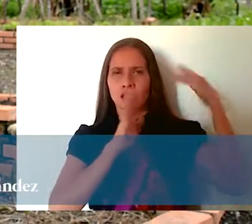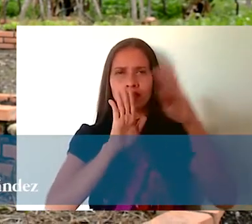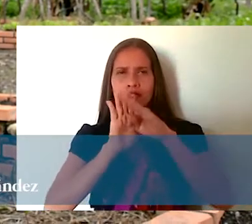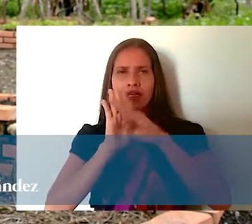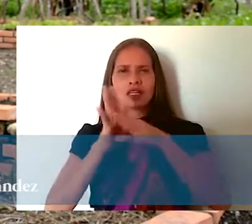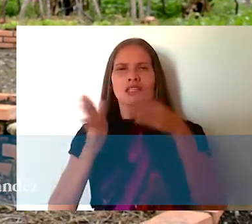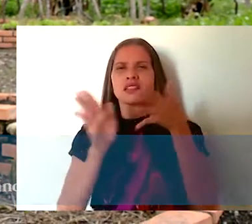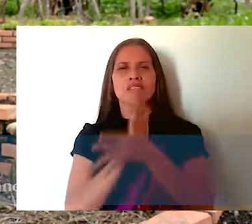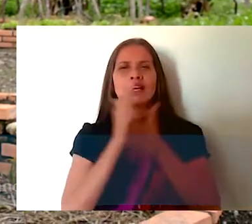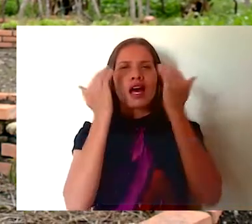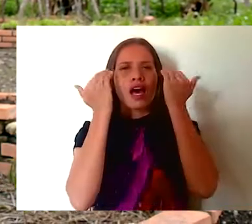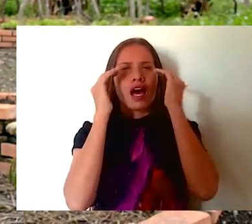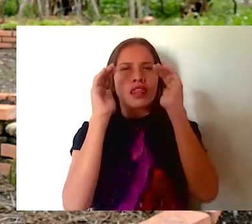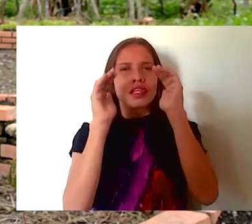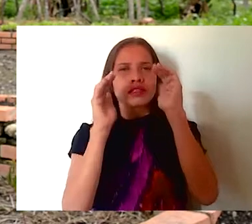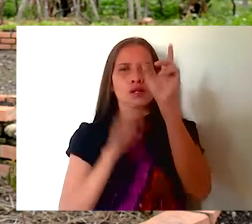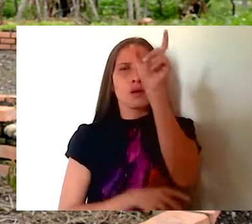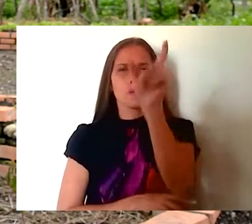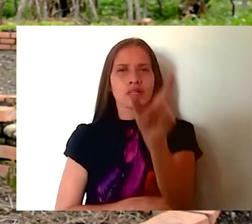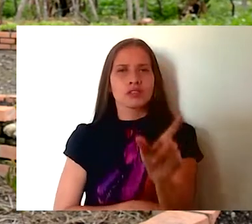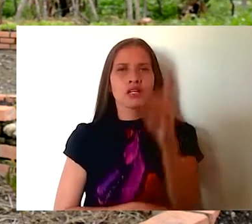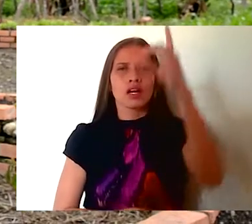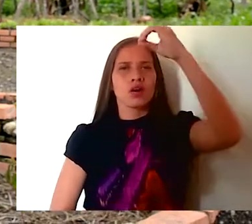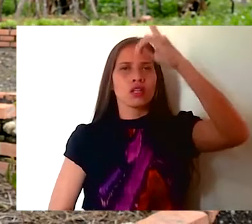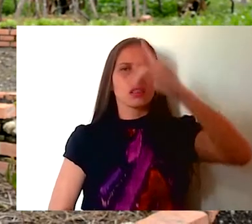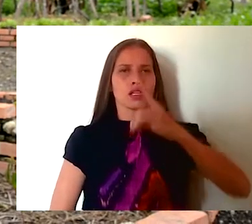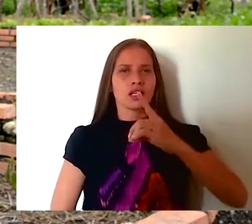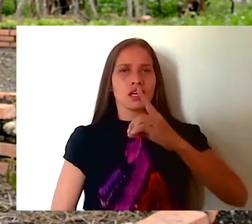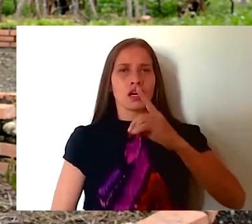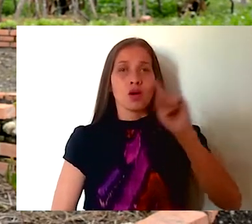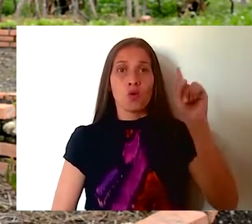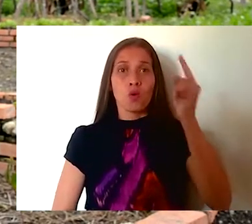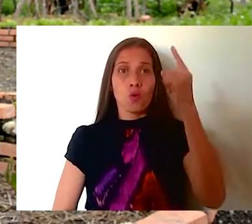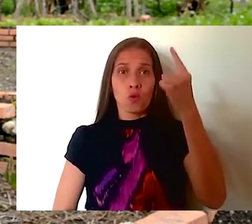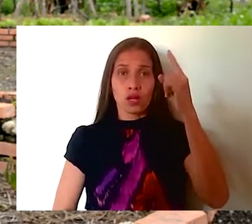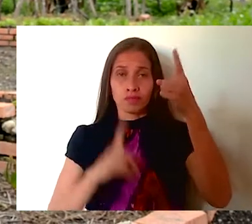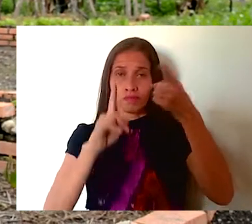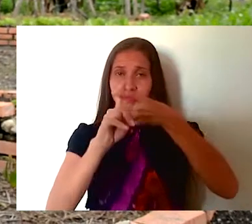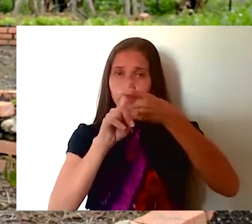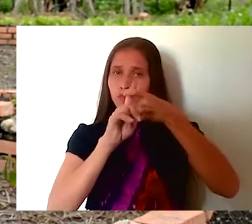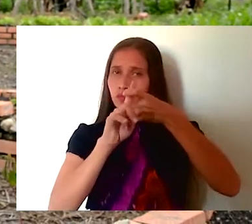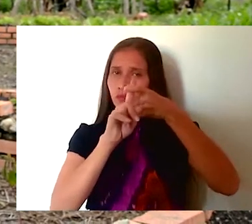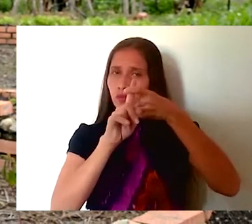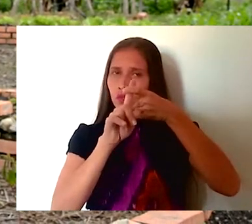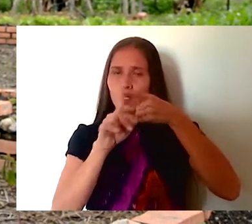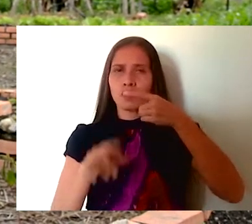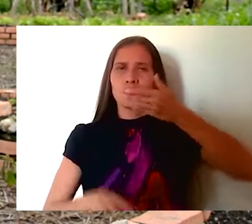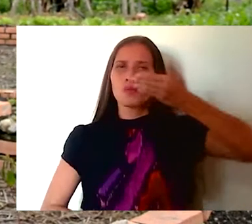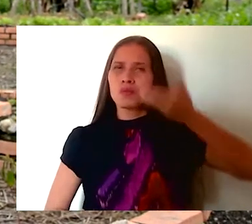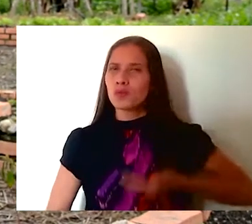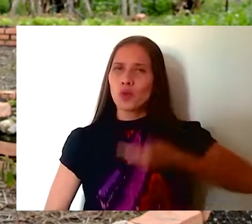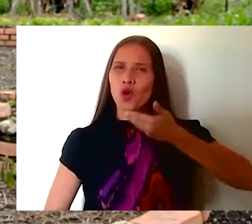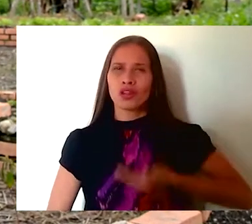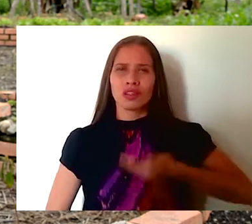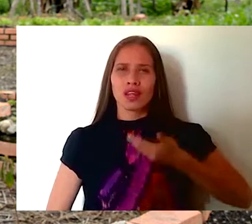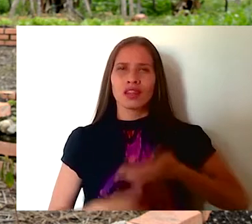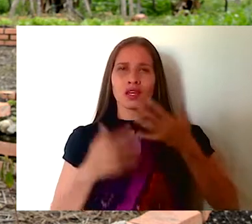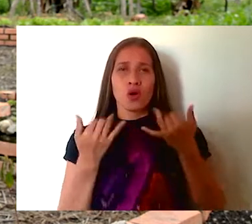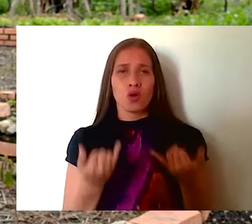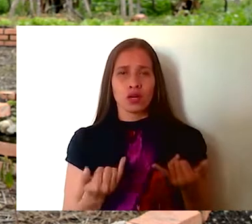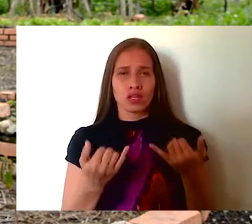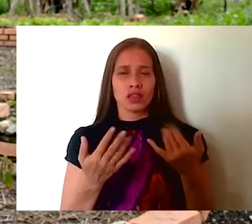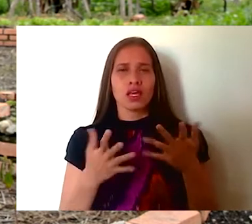pautadas en la atención a las personas con discapacidad. Una de las cuales,